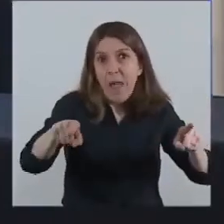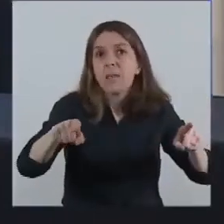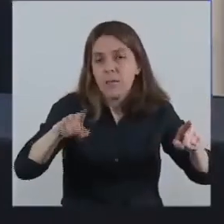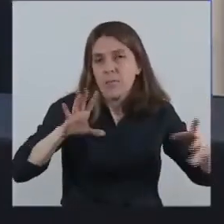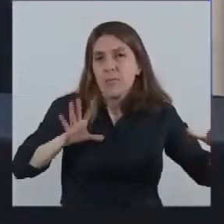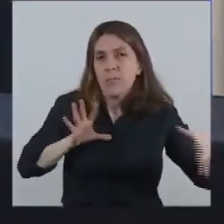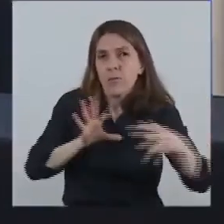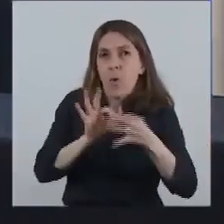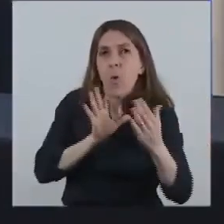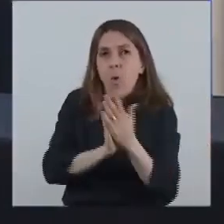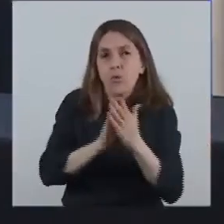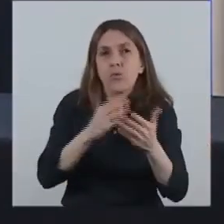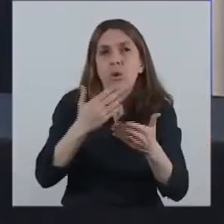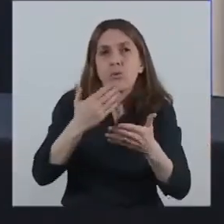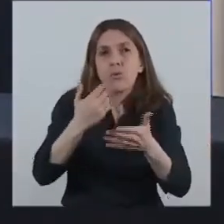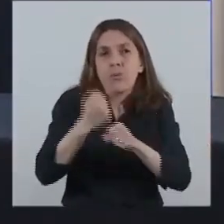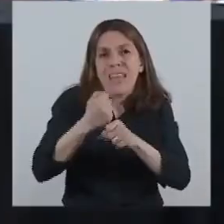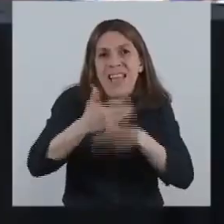planes.